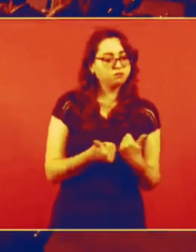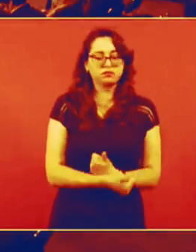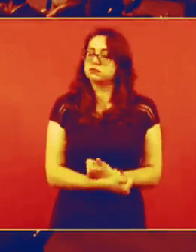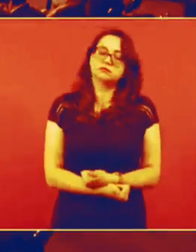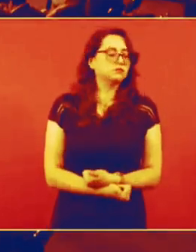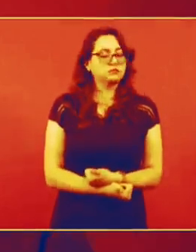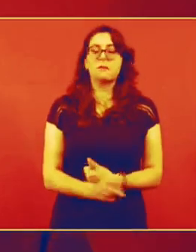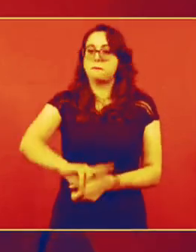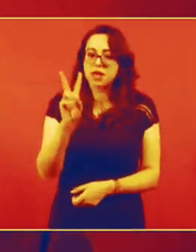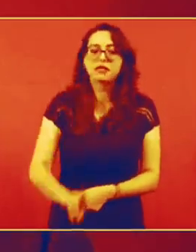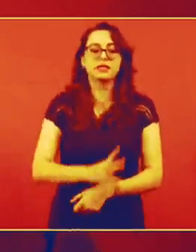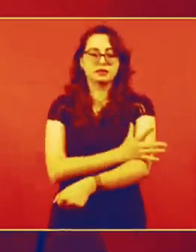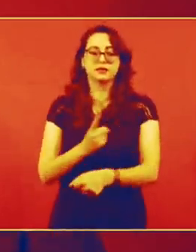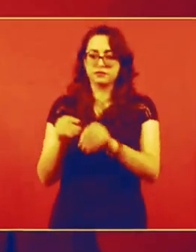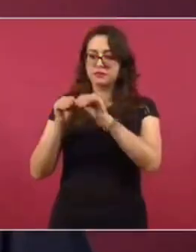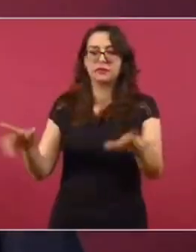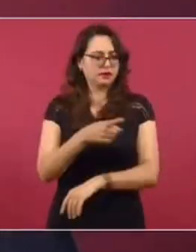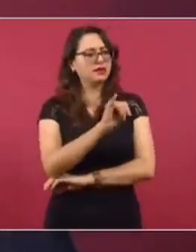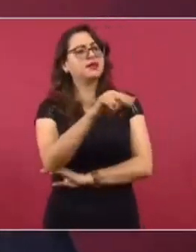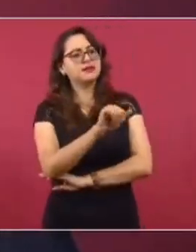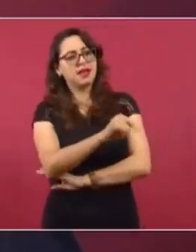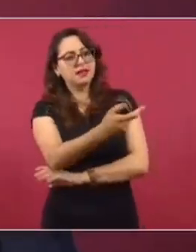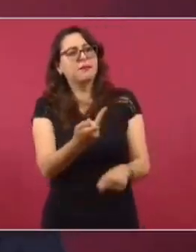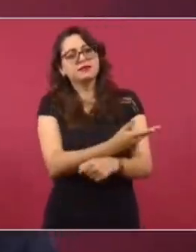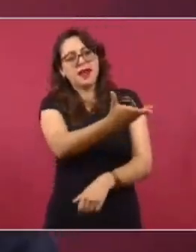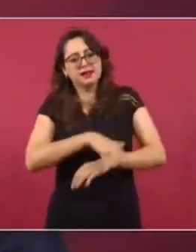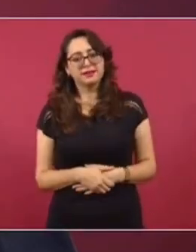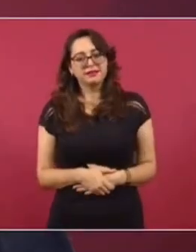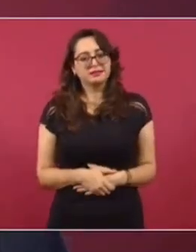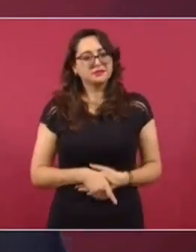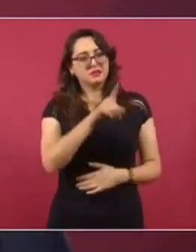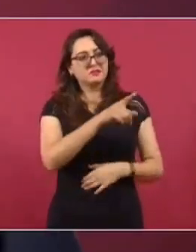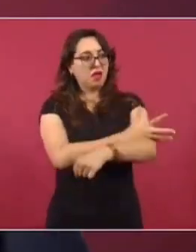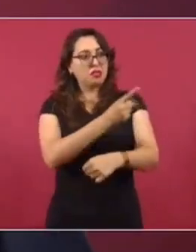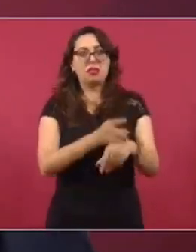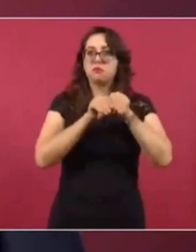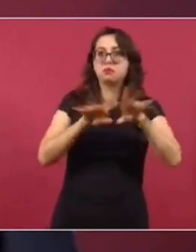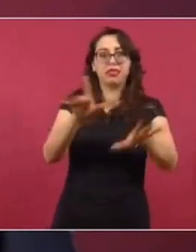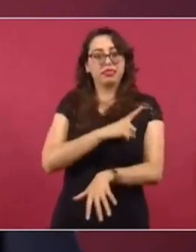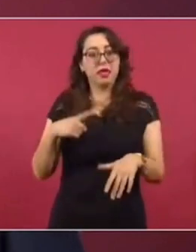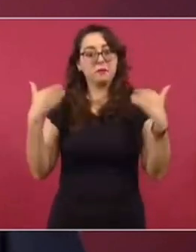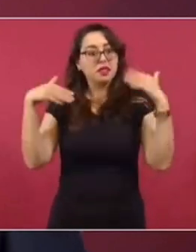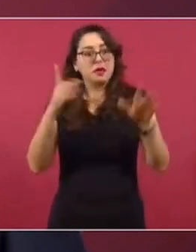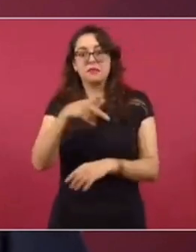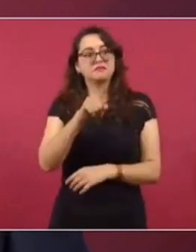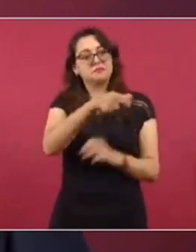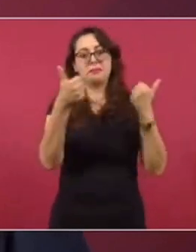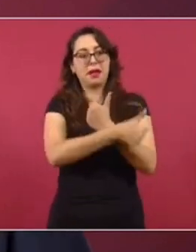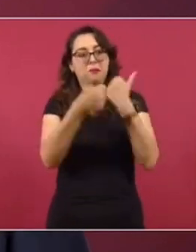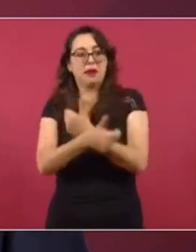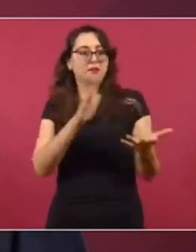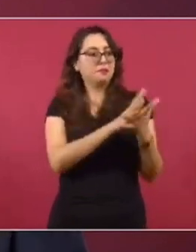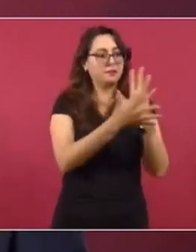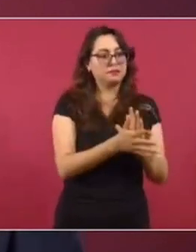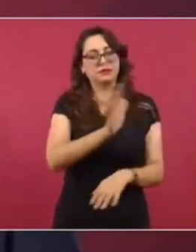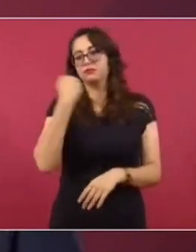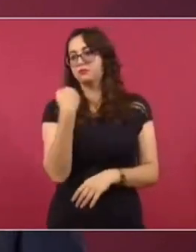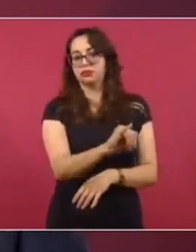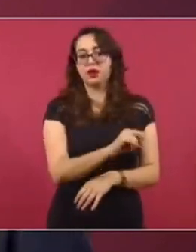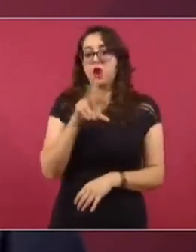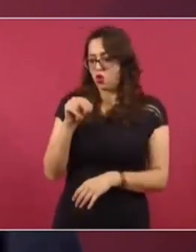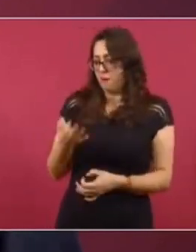estos del Instituto de la Transparencia, que están ahí para servir de tapadera. La auténtica